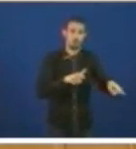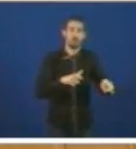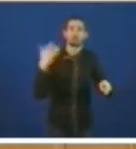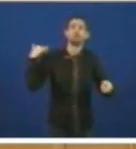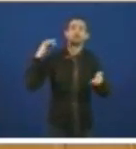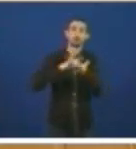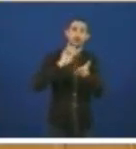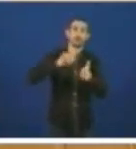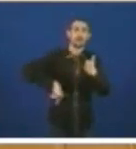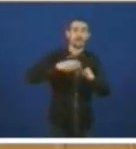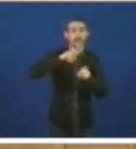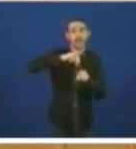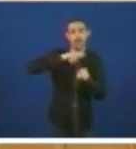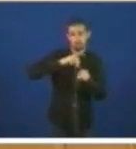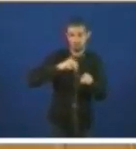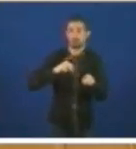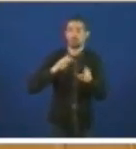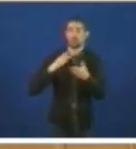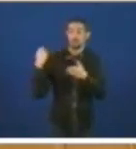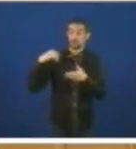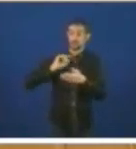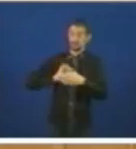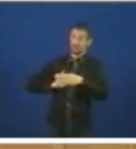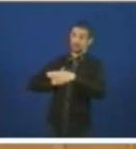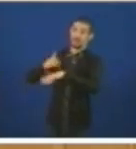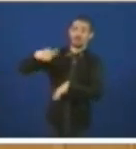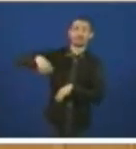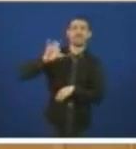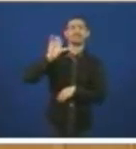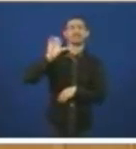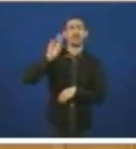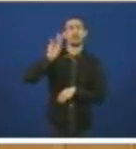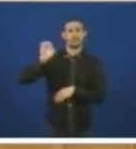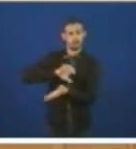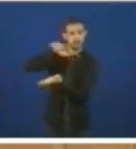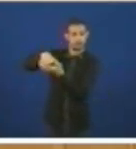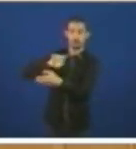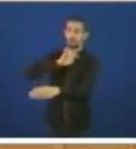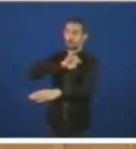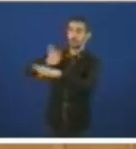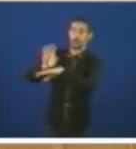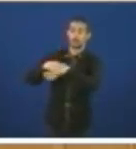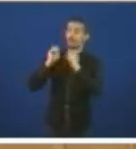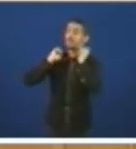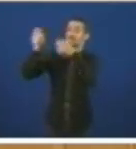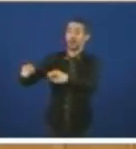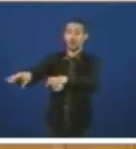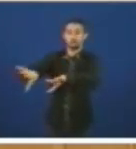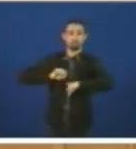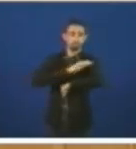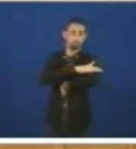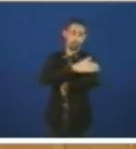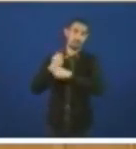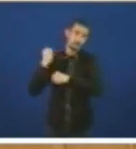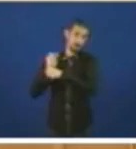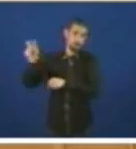ese mismo mes mandei unha carta ao presidente Asepi con o que tuve unha conversación ao día seguinte de ser nombrado para falar